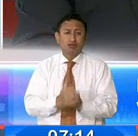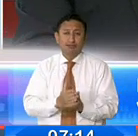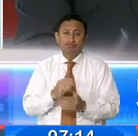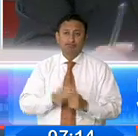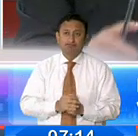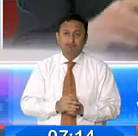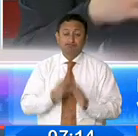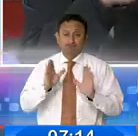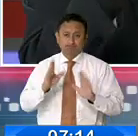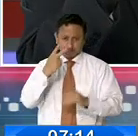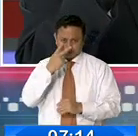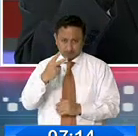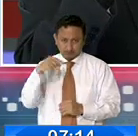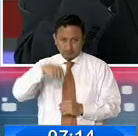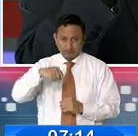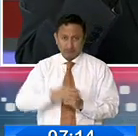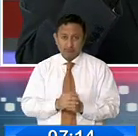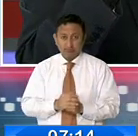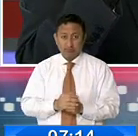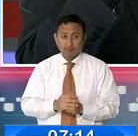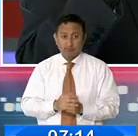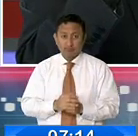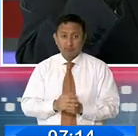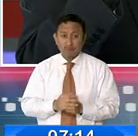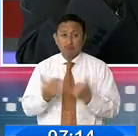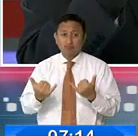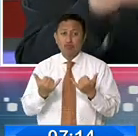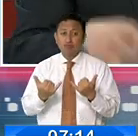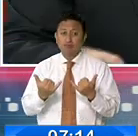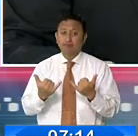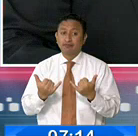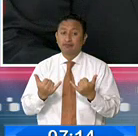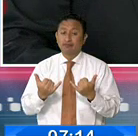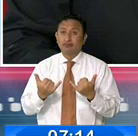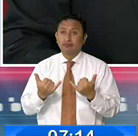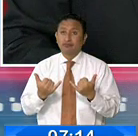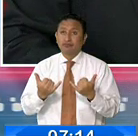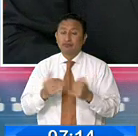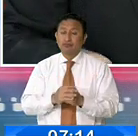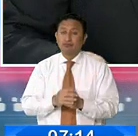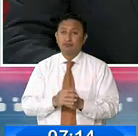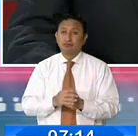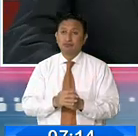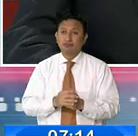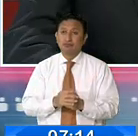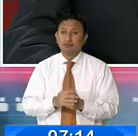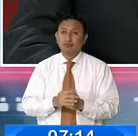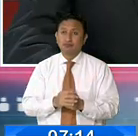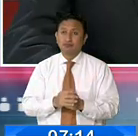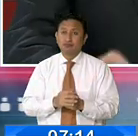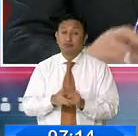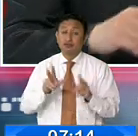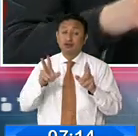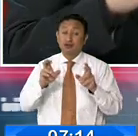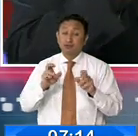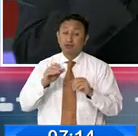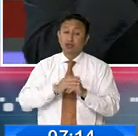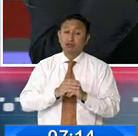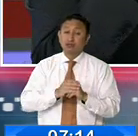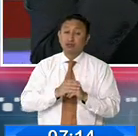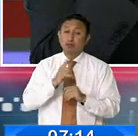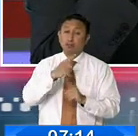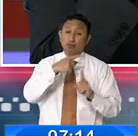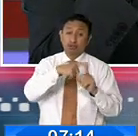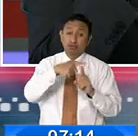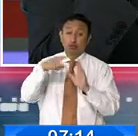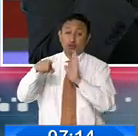hemos visto que el resultado ha tenido un efecto que es el esperado, tanto en lo positivo, pero también en lo